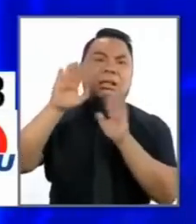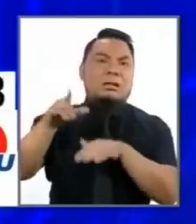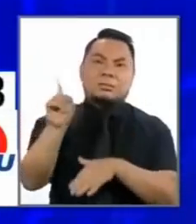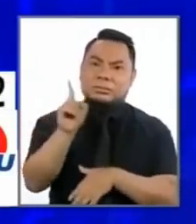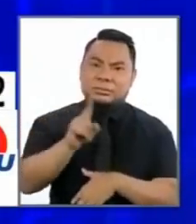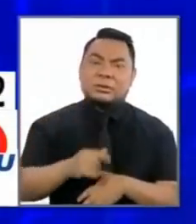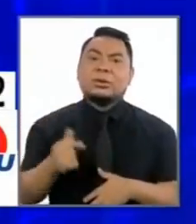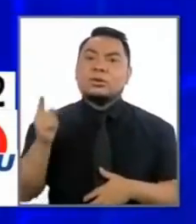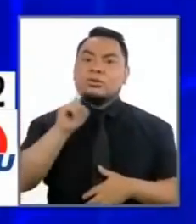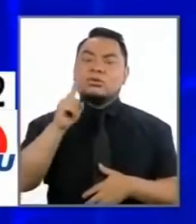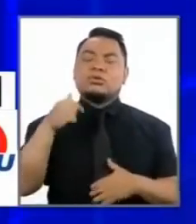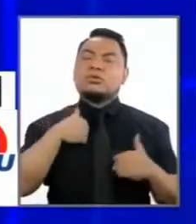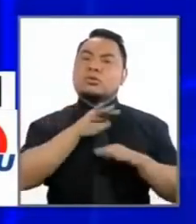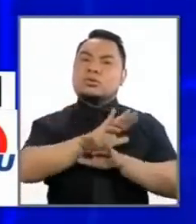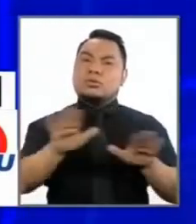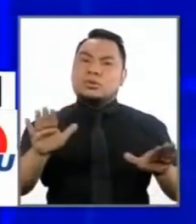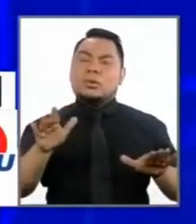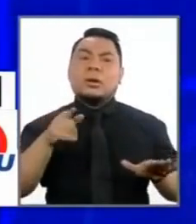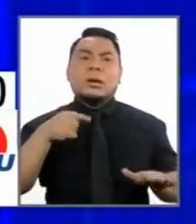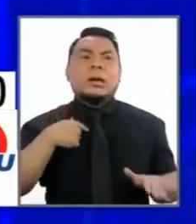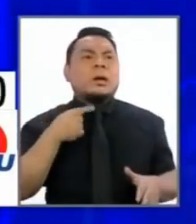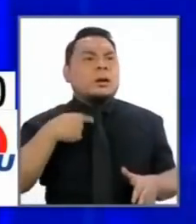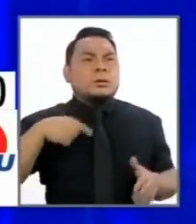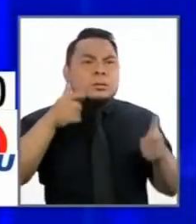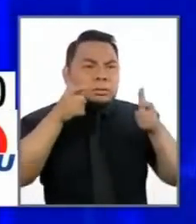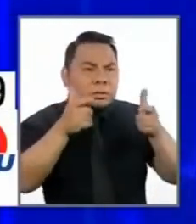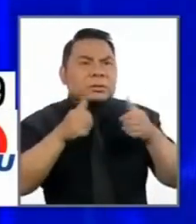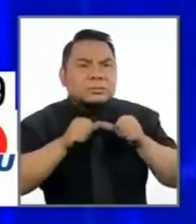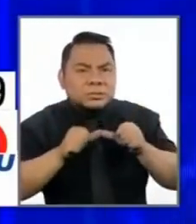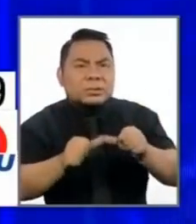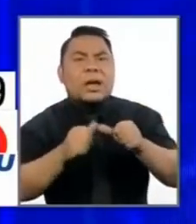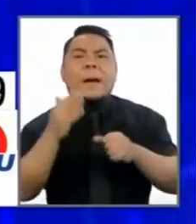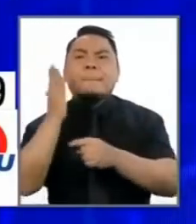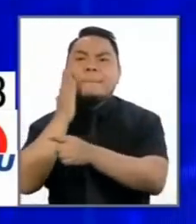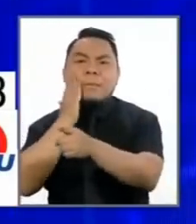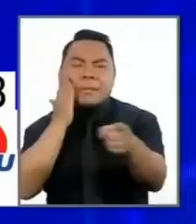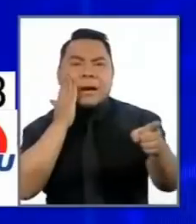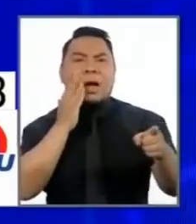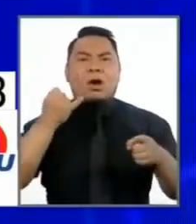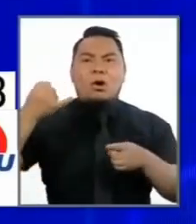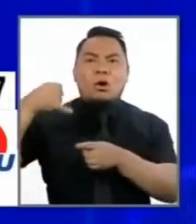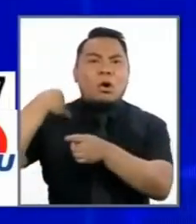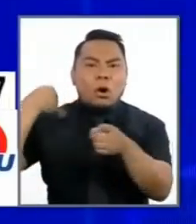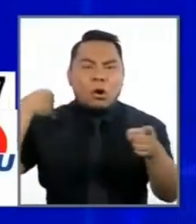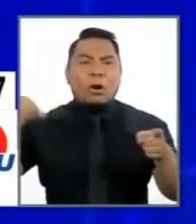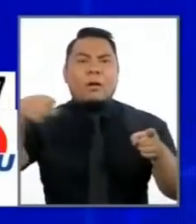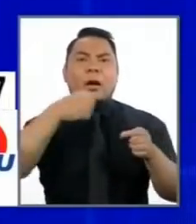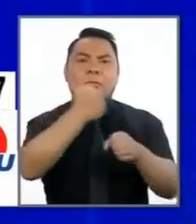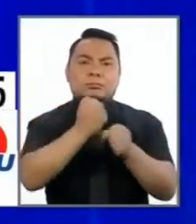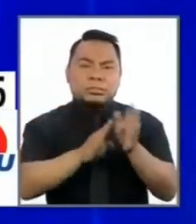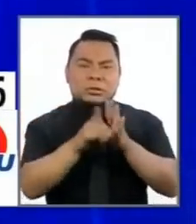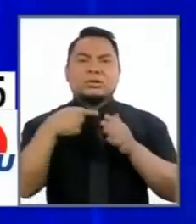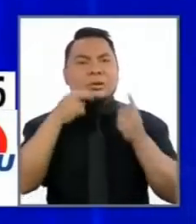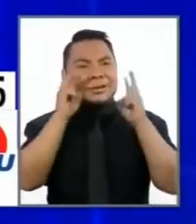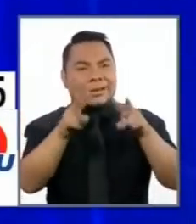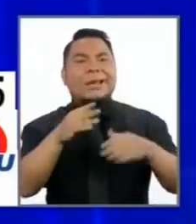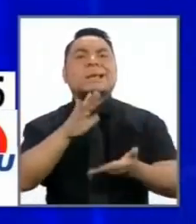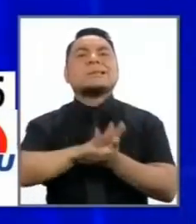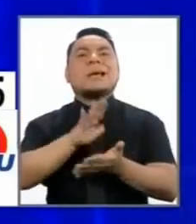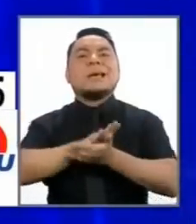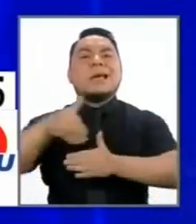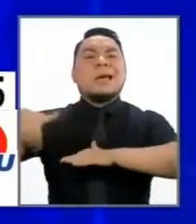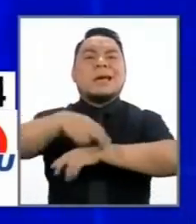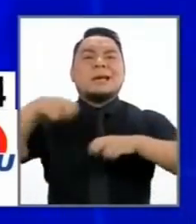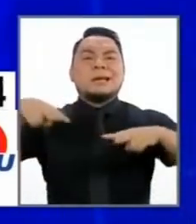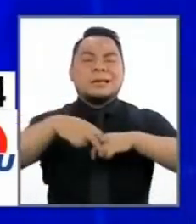descansaré hasta que cada madre cada joven cada emprendedor pueda caminar tranquilo por las calles